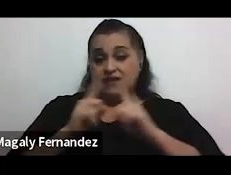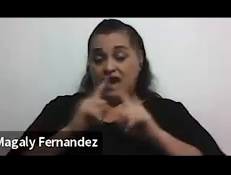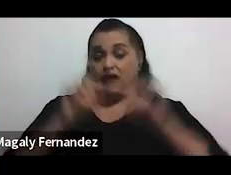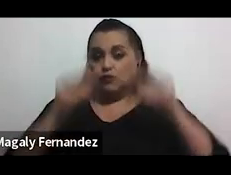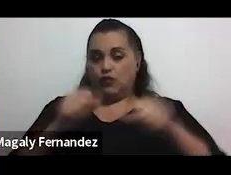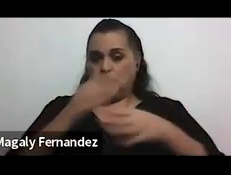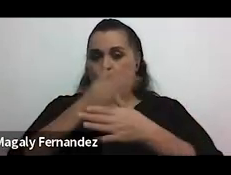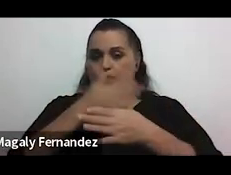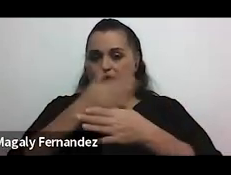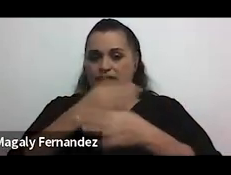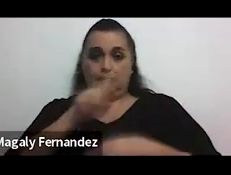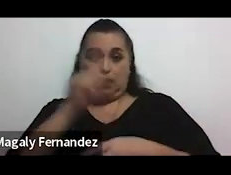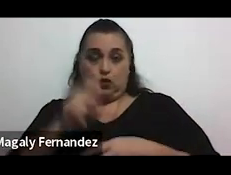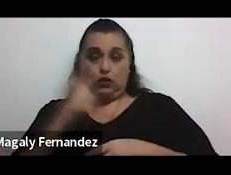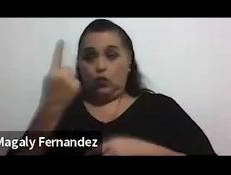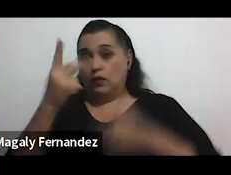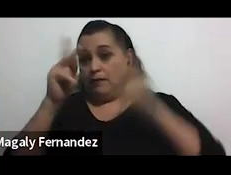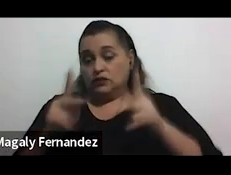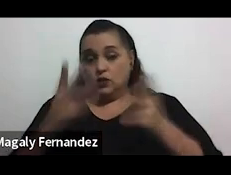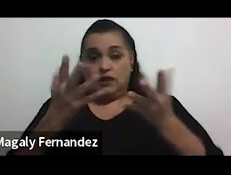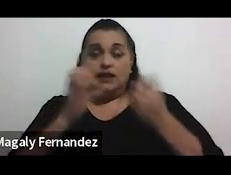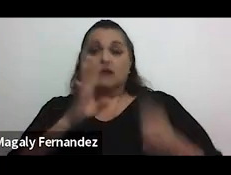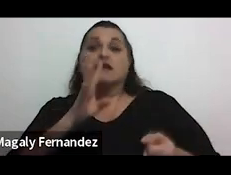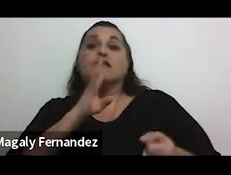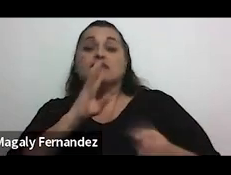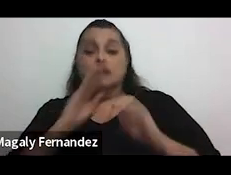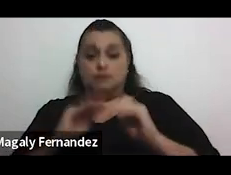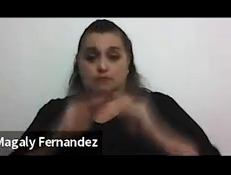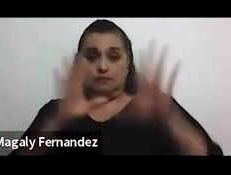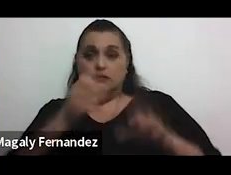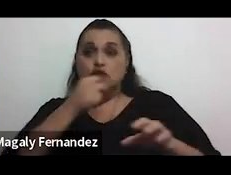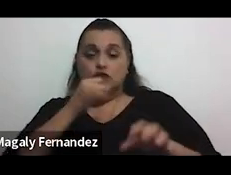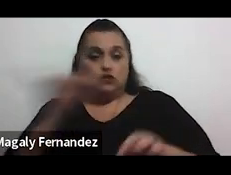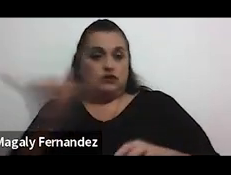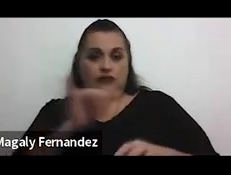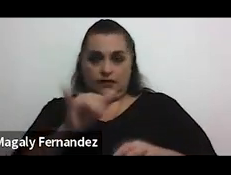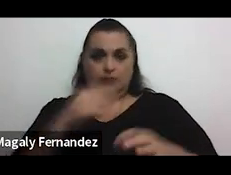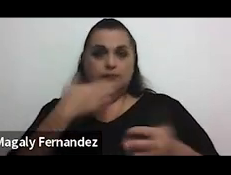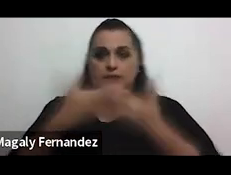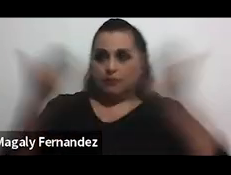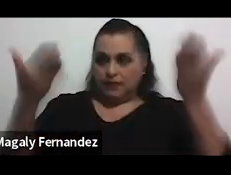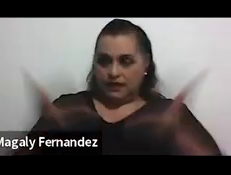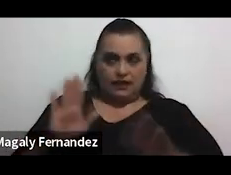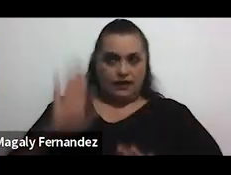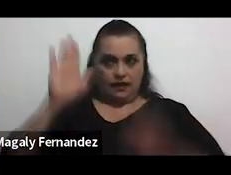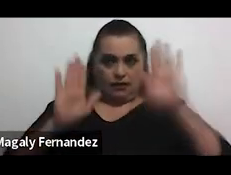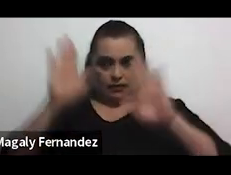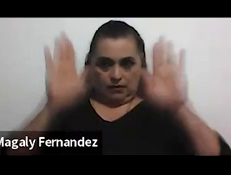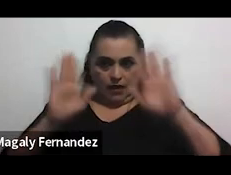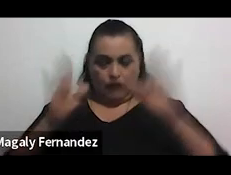preguntas o si alguna persona quiere abrir micrófono también es bienvenido puede levantar las manos en